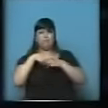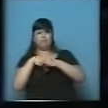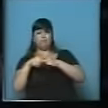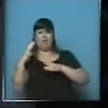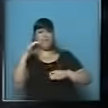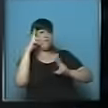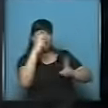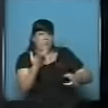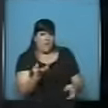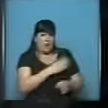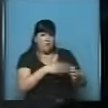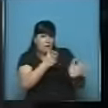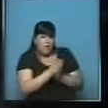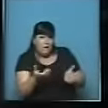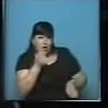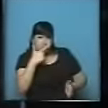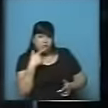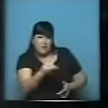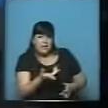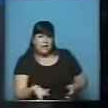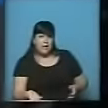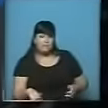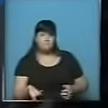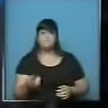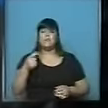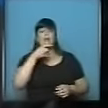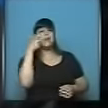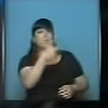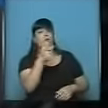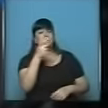que respetar los tiempos, Daniel, por favor. La respuesta, Mauricio Macri.